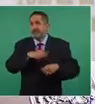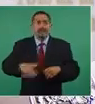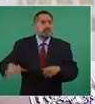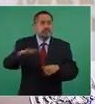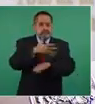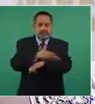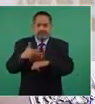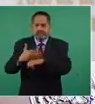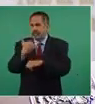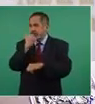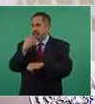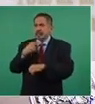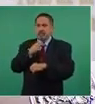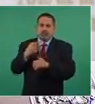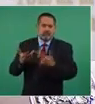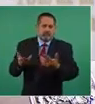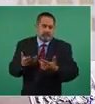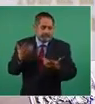nada más